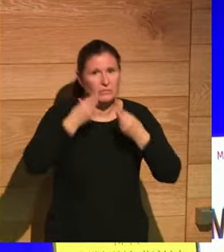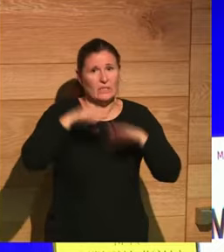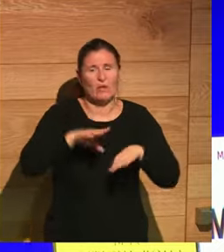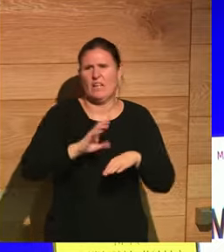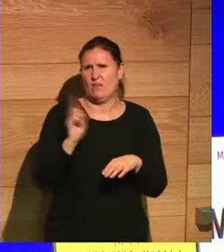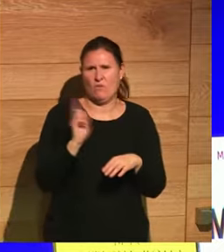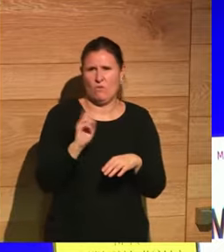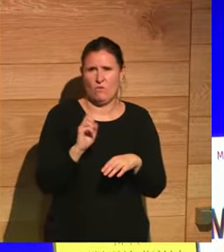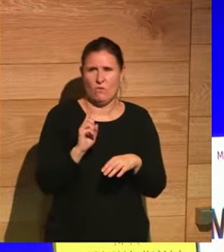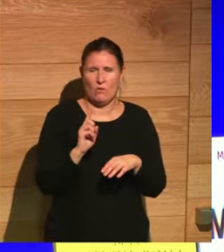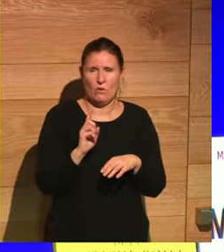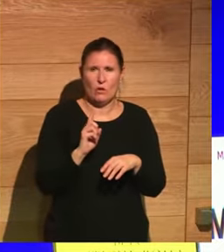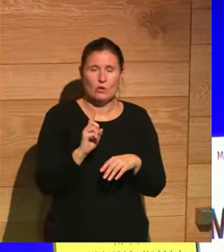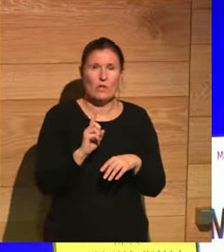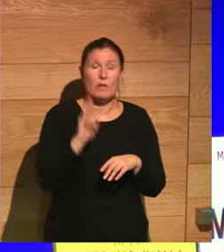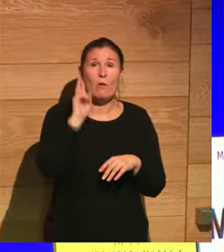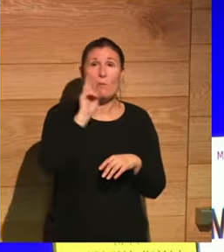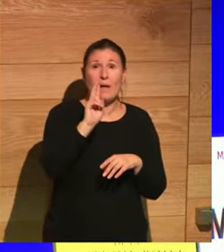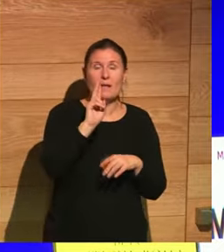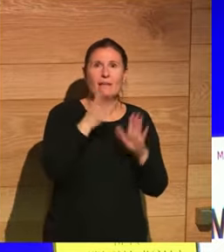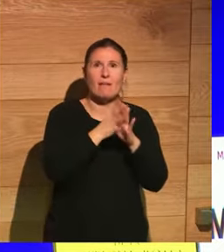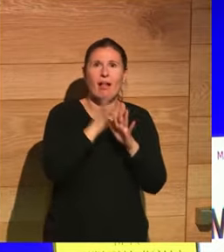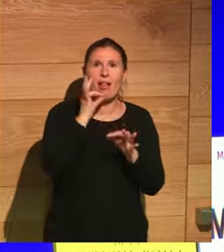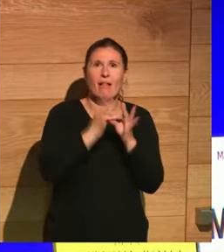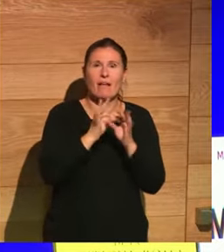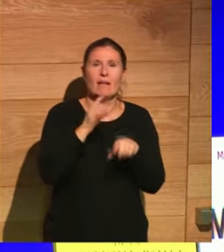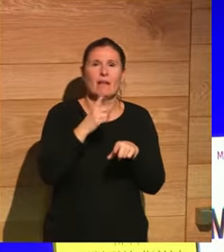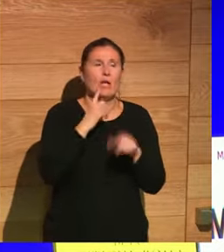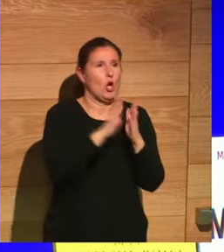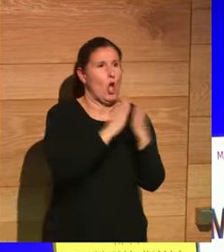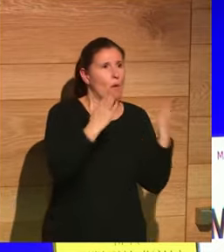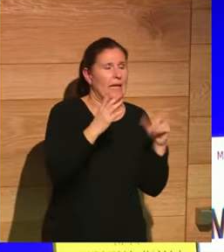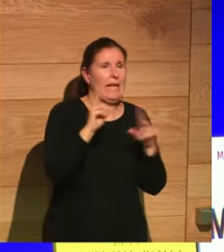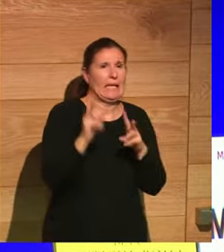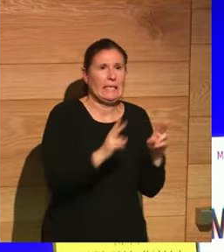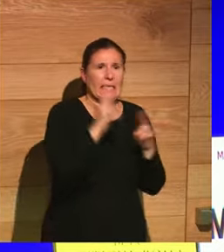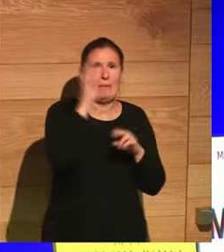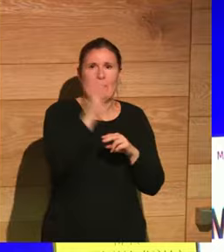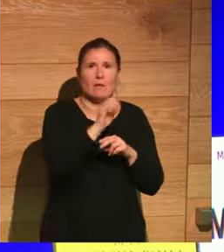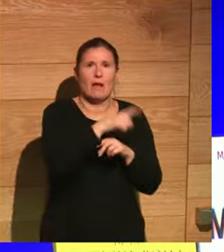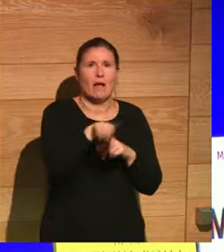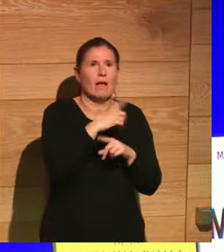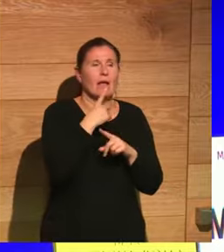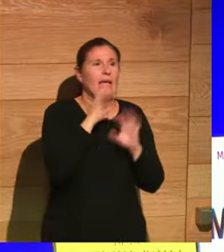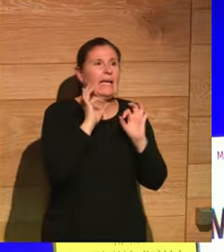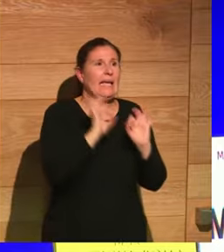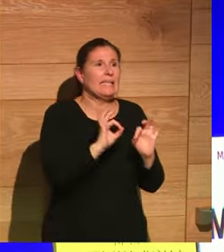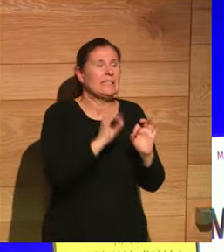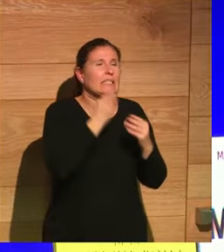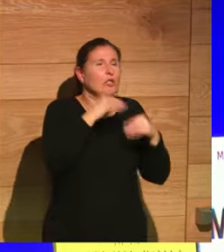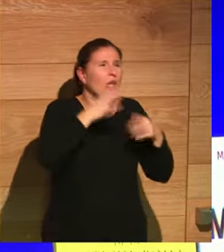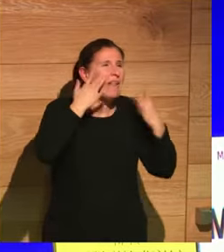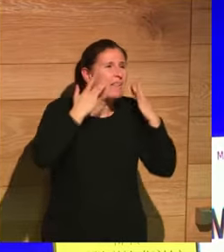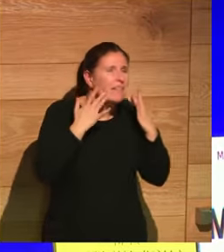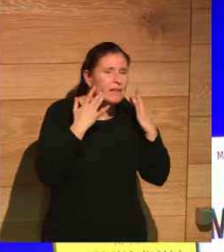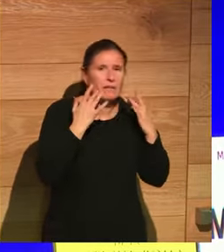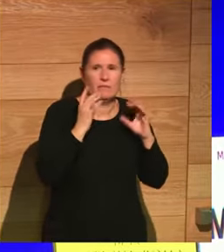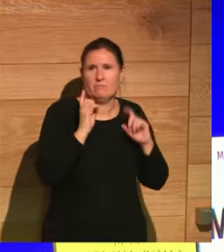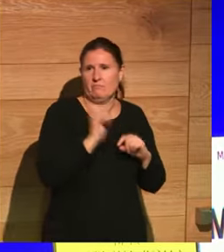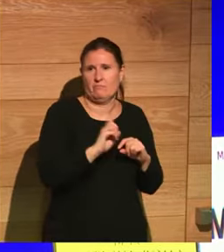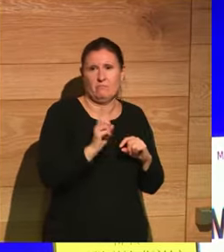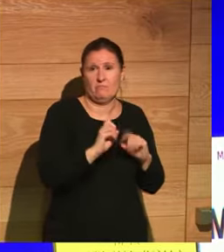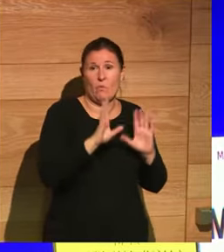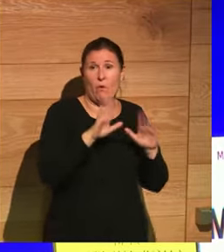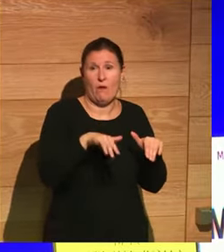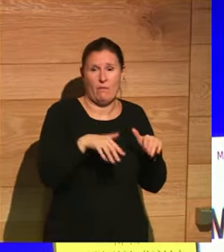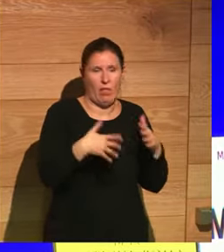tiros en ese sentido no creer que ninguna novela ninguna serie ninguna película son históricas y rigurosas porque